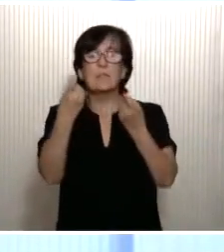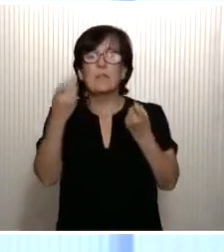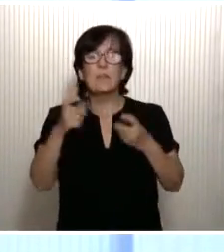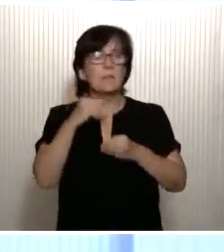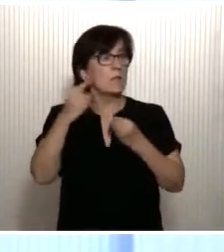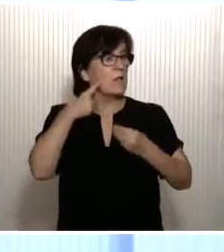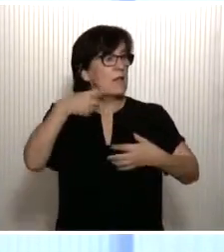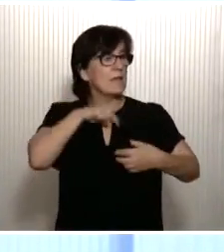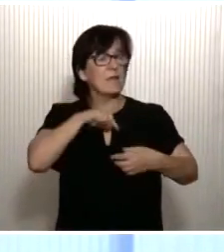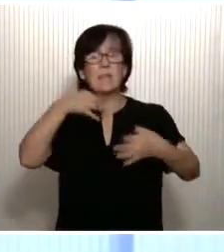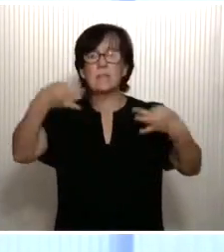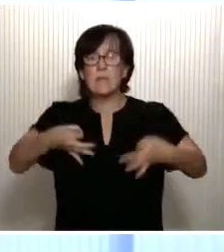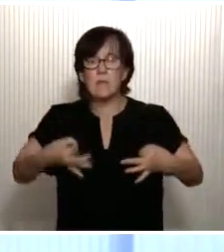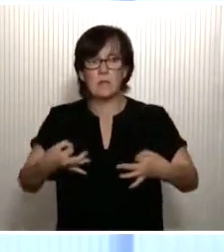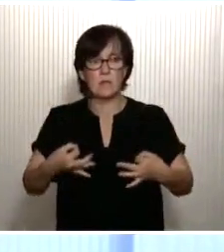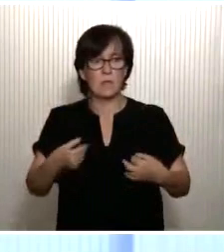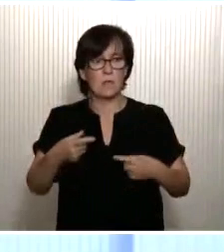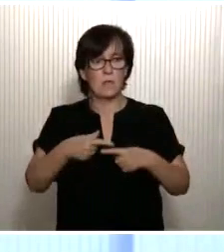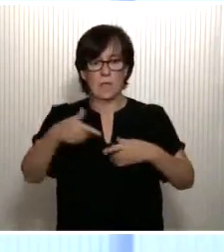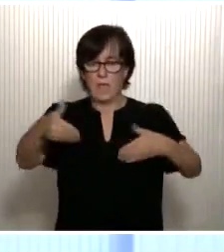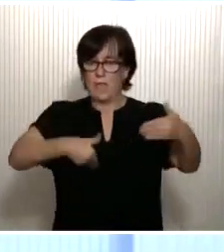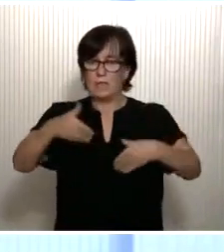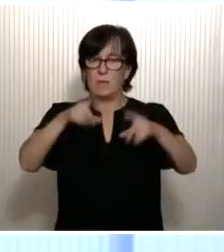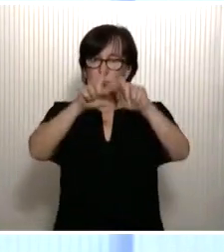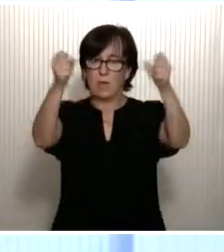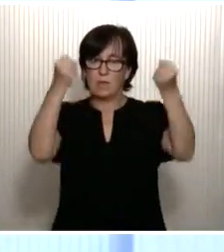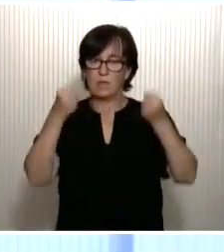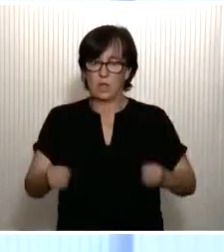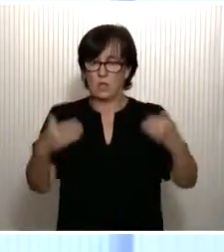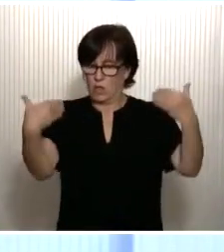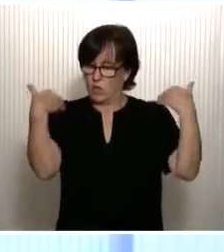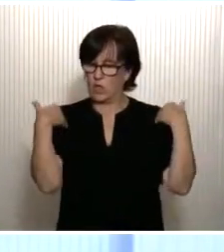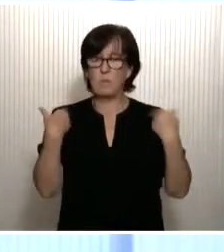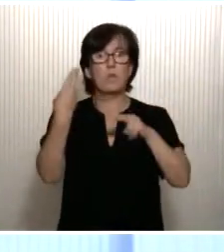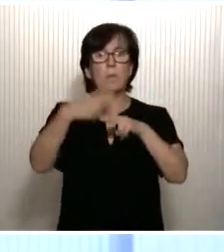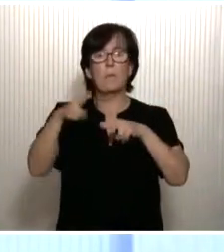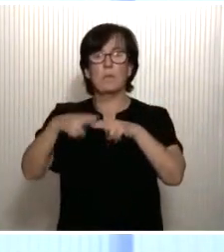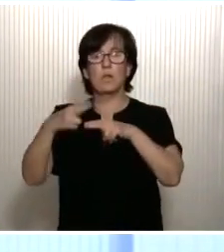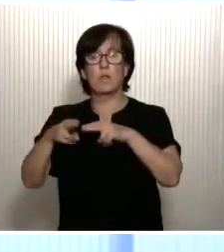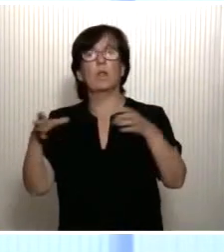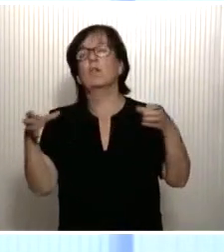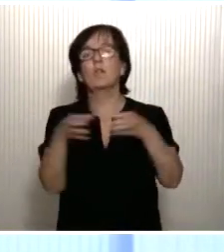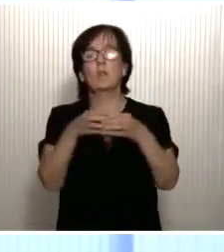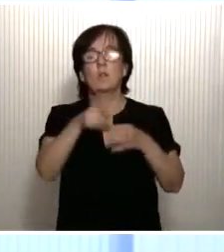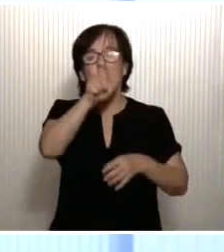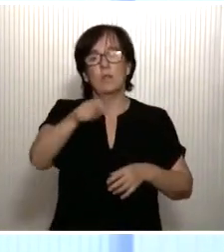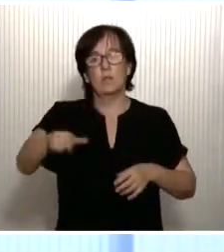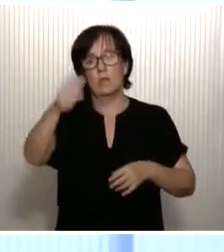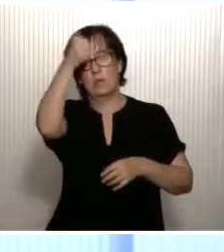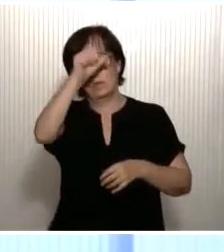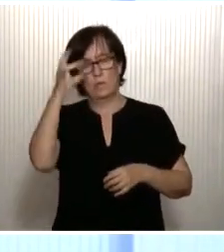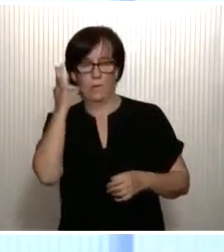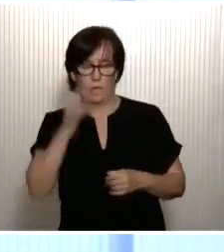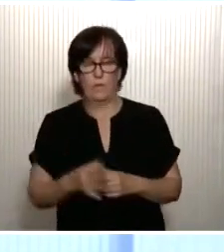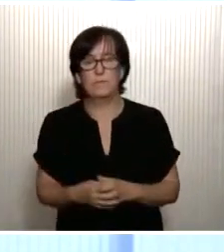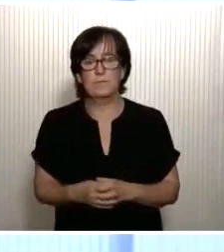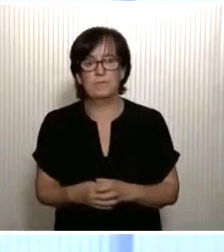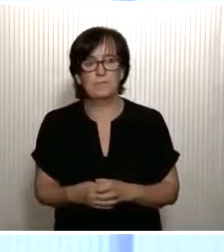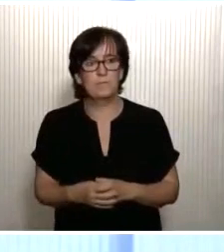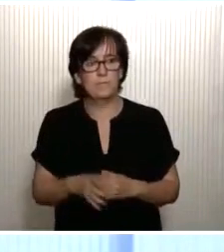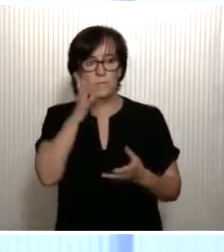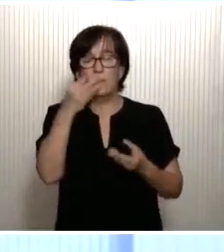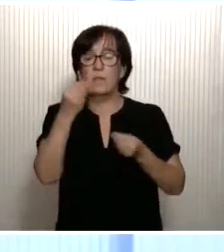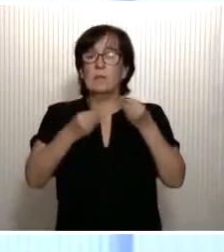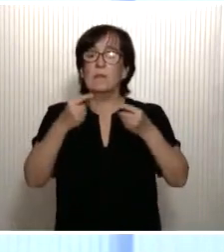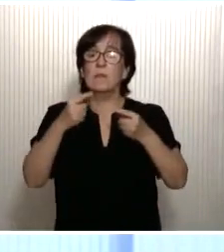seguridad que siempre demandan a las instituciones y a los responsables políticos, el conjunto de ciudadanos y ciudadanas. Del daño, en